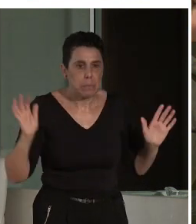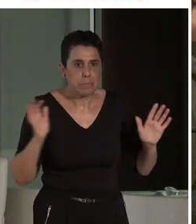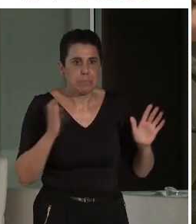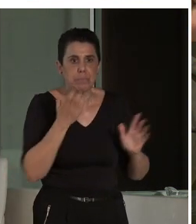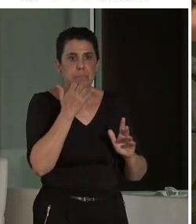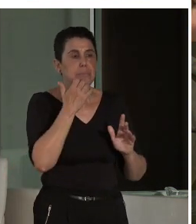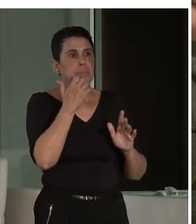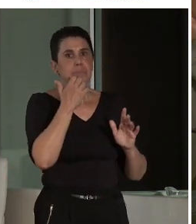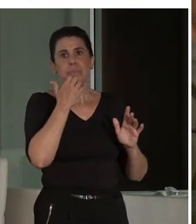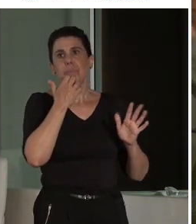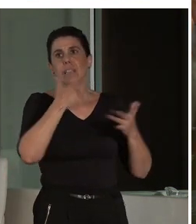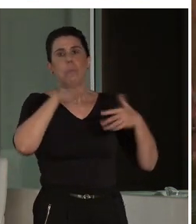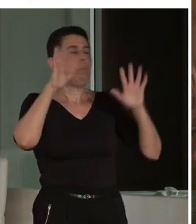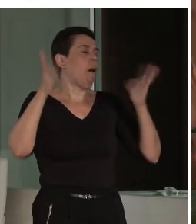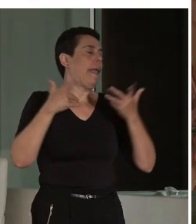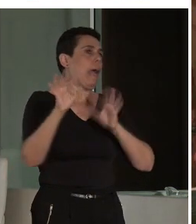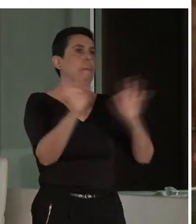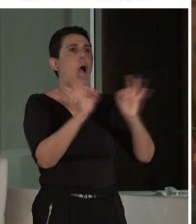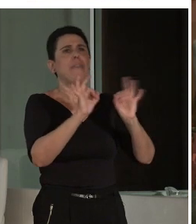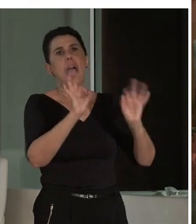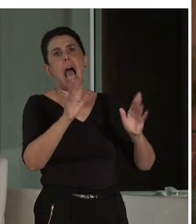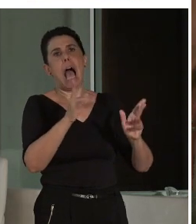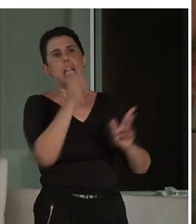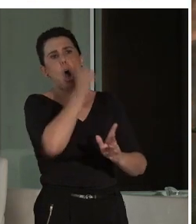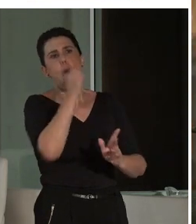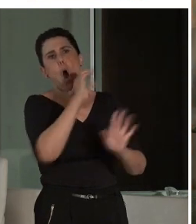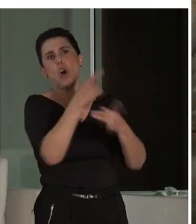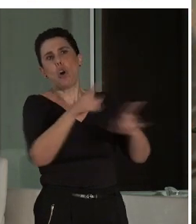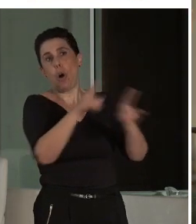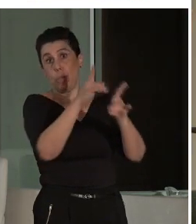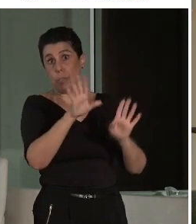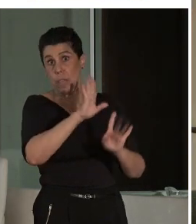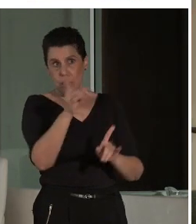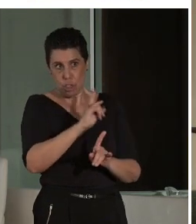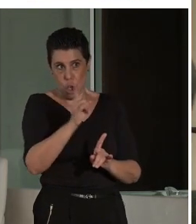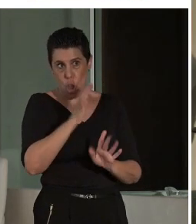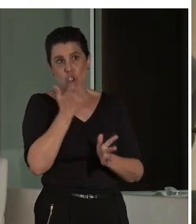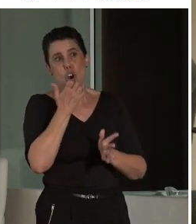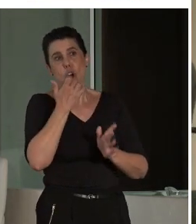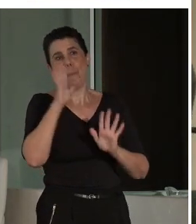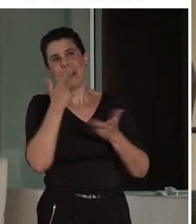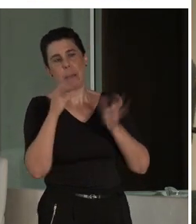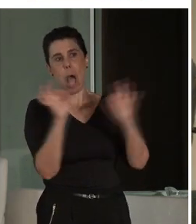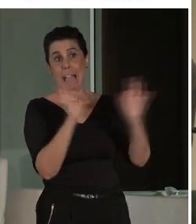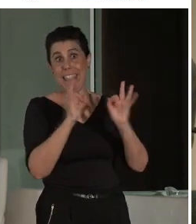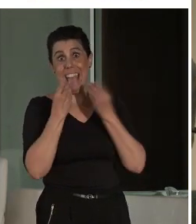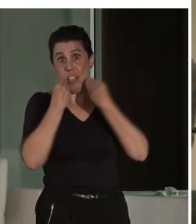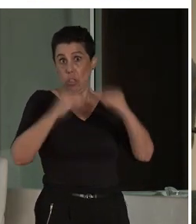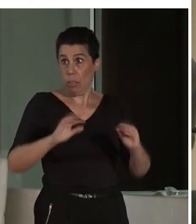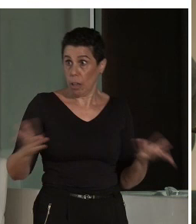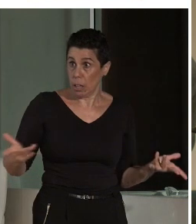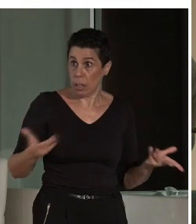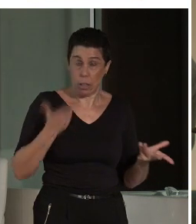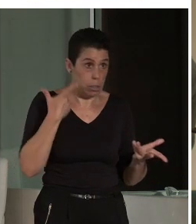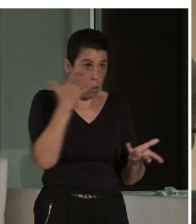a las obras de teatro y los conciertos. No, me voy a las recreaciones históricas. Las recreaciones históricas, que es algo magnífico,